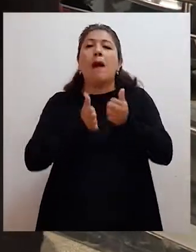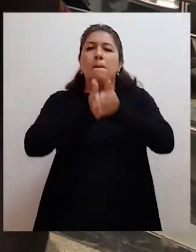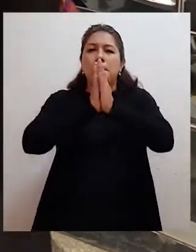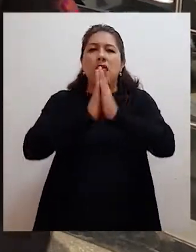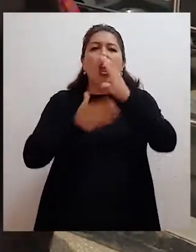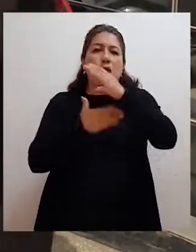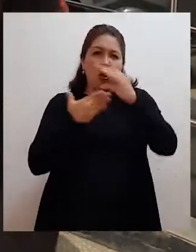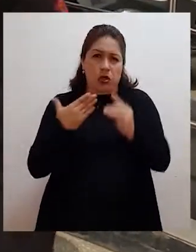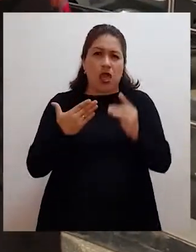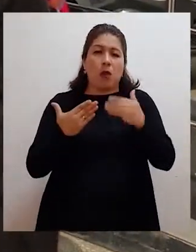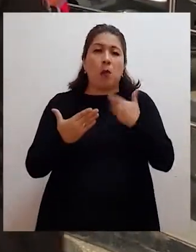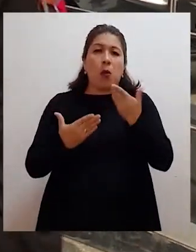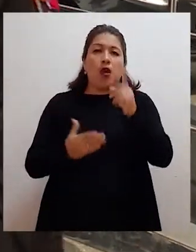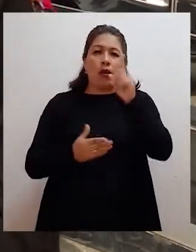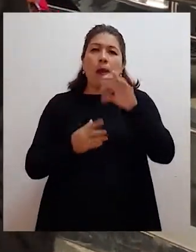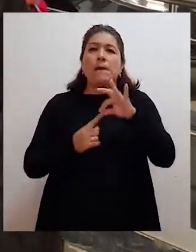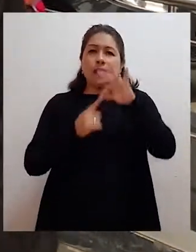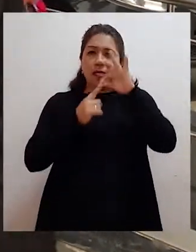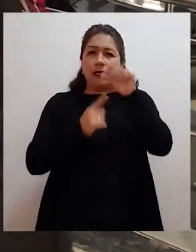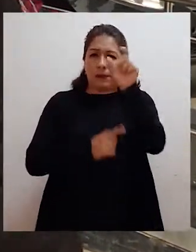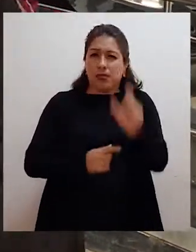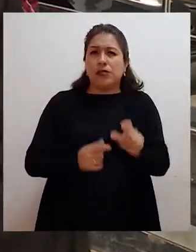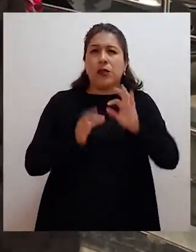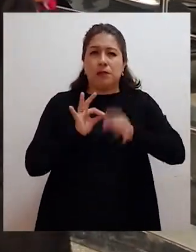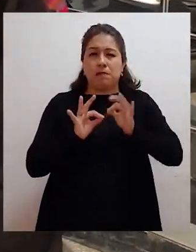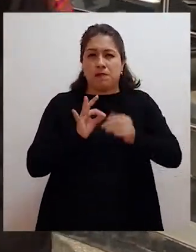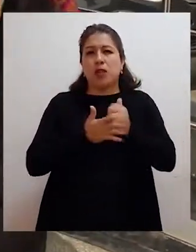interpretación de lengua de señas peruana.